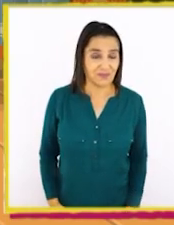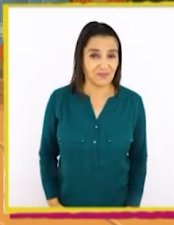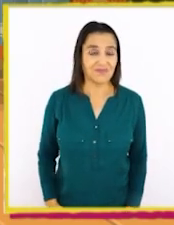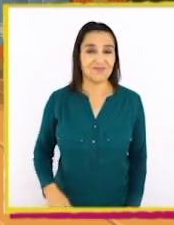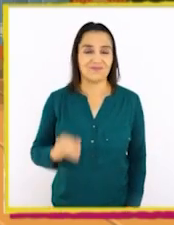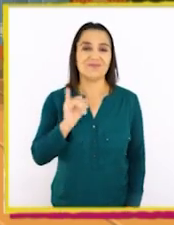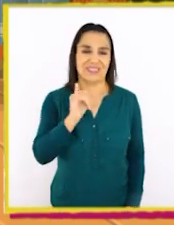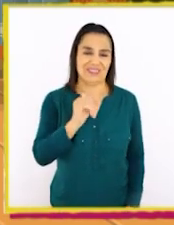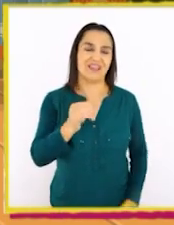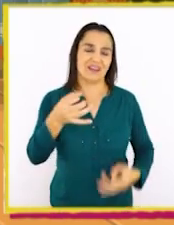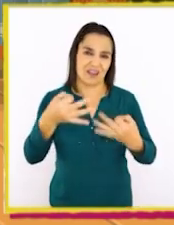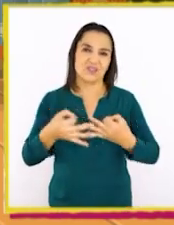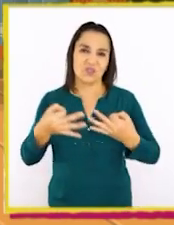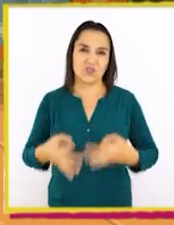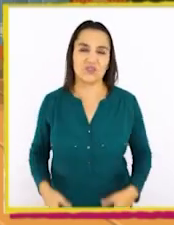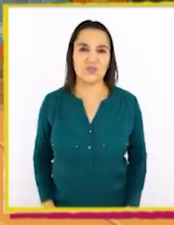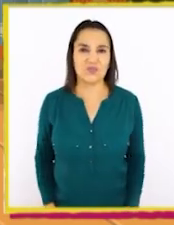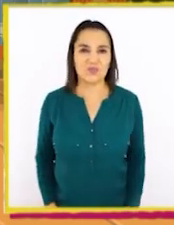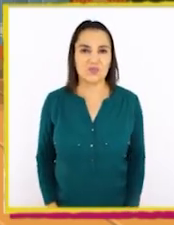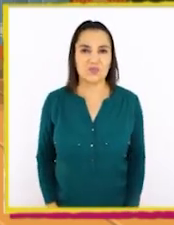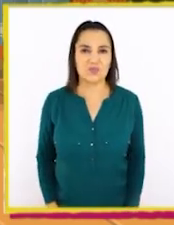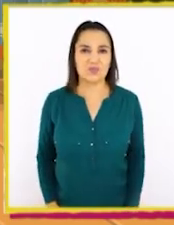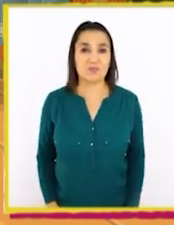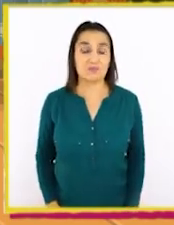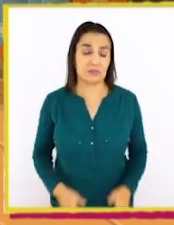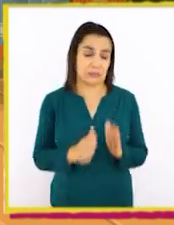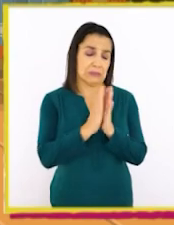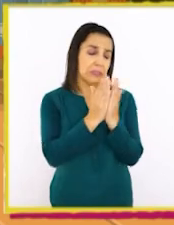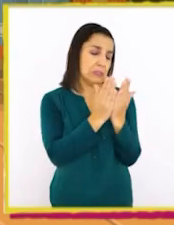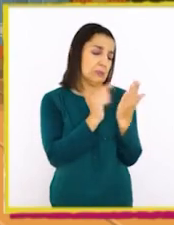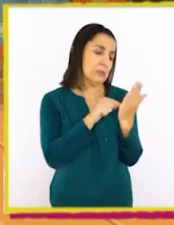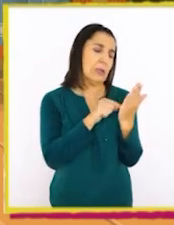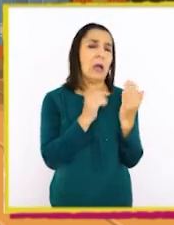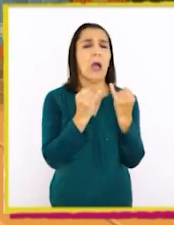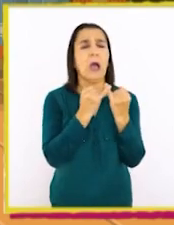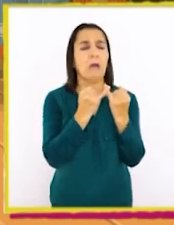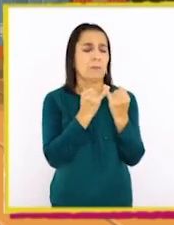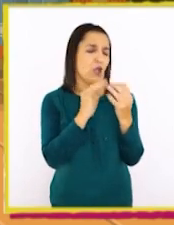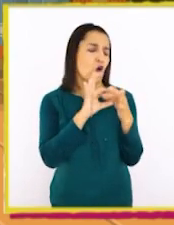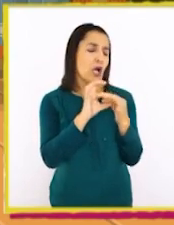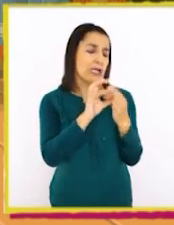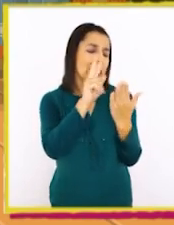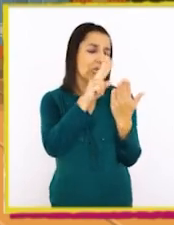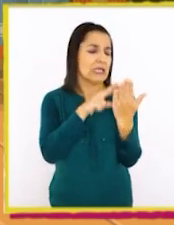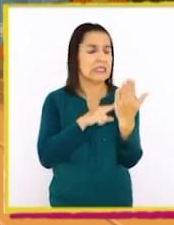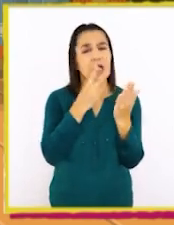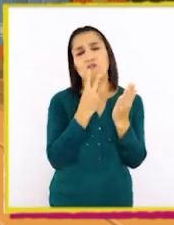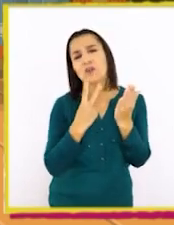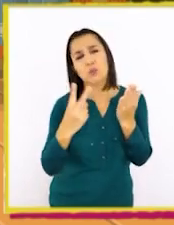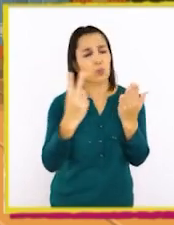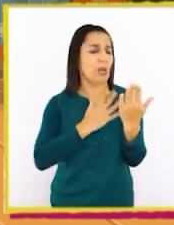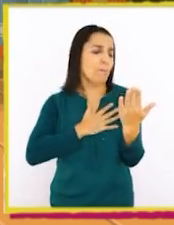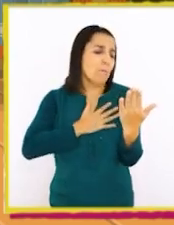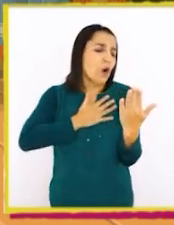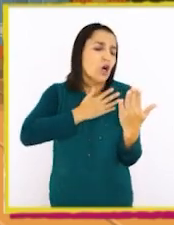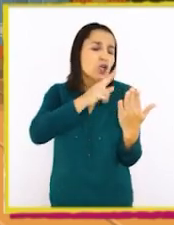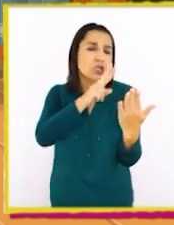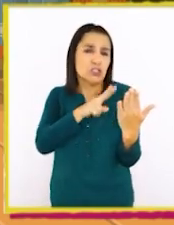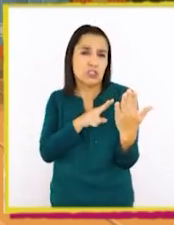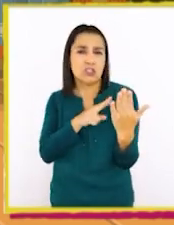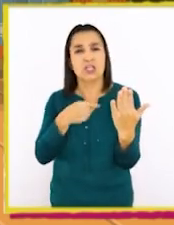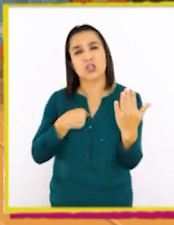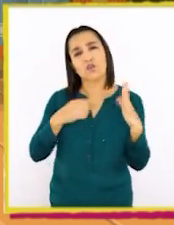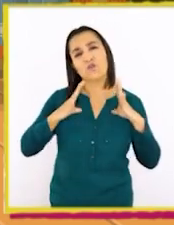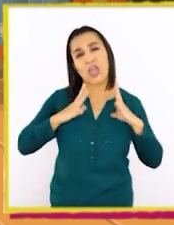Sí, tienen razón. Amigo libro, gracias por las aventuras, emociones y por